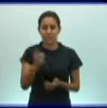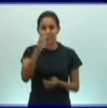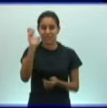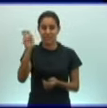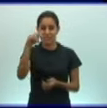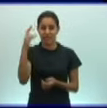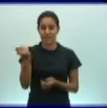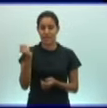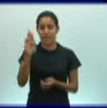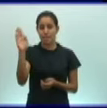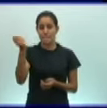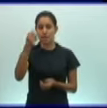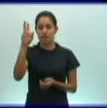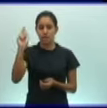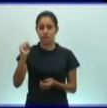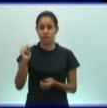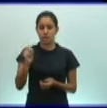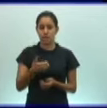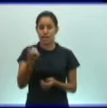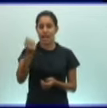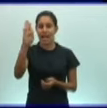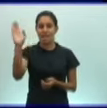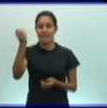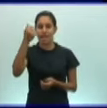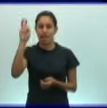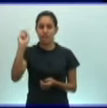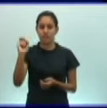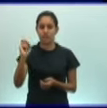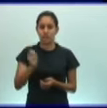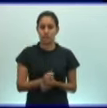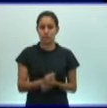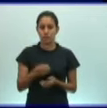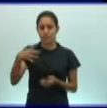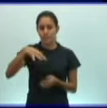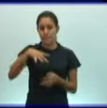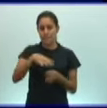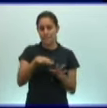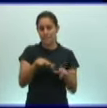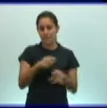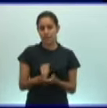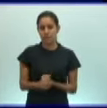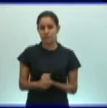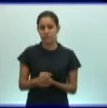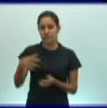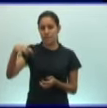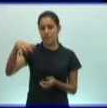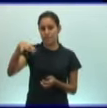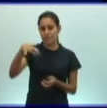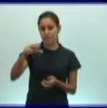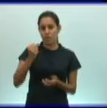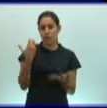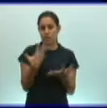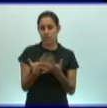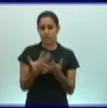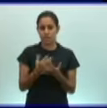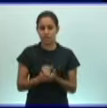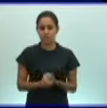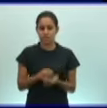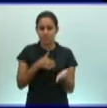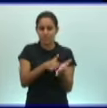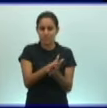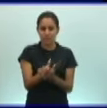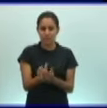portugués, abanico de mar, la esponja de cristal, planaria. Inciso A, identifique a qué grupo pertenece cada uno.